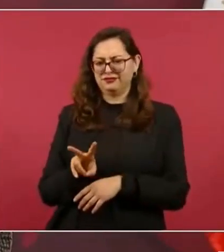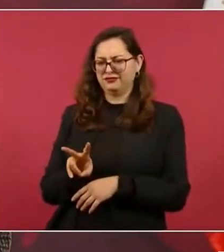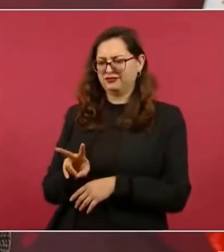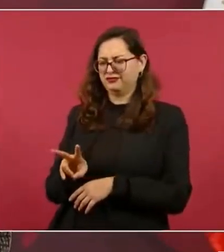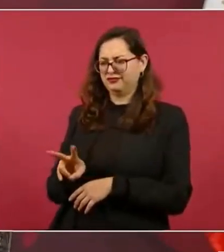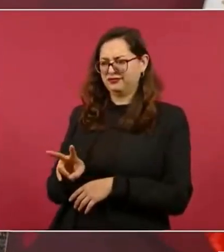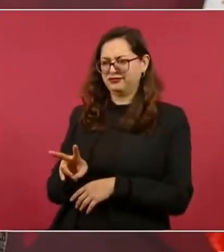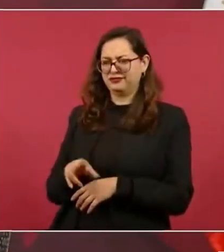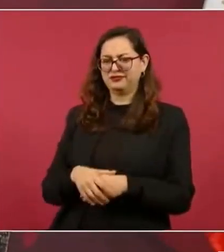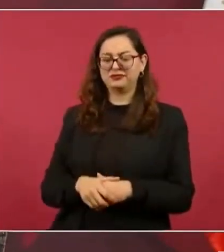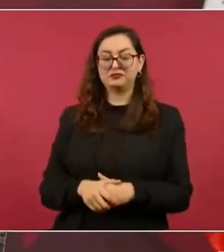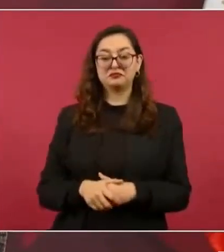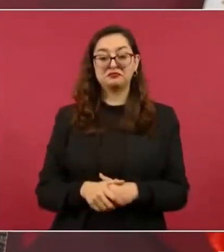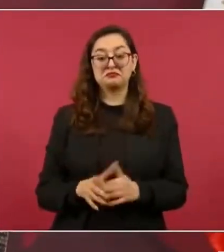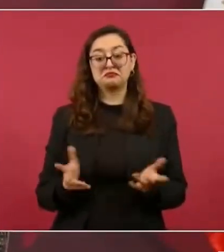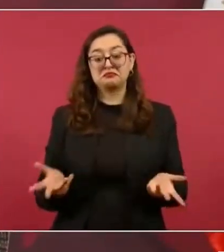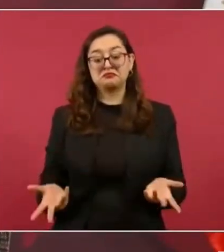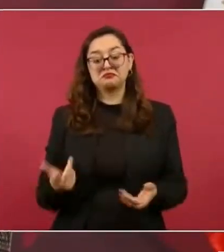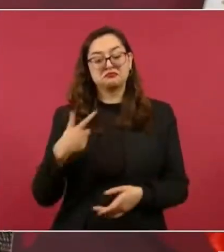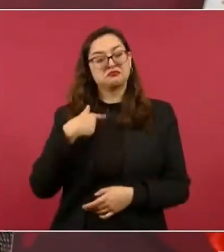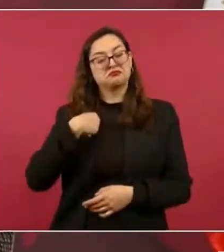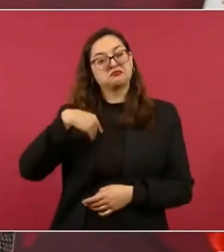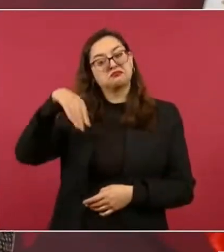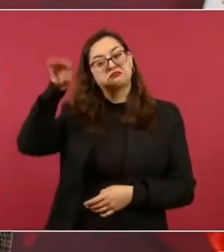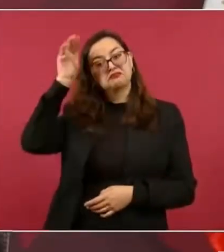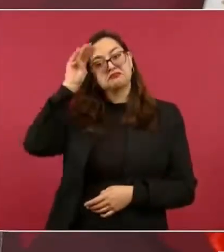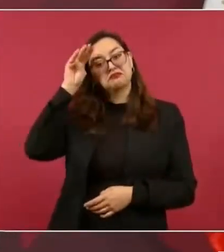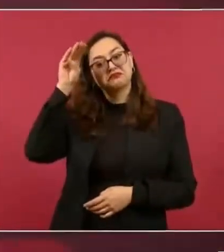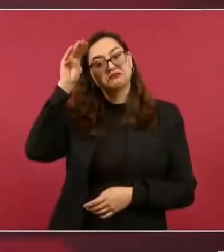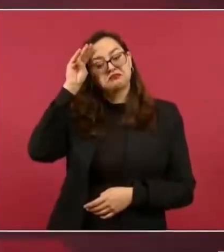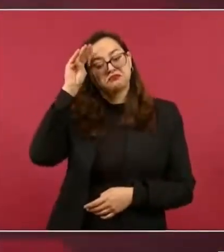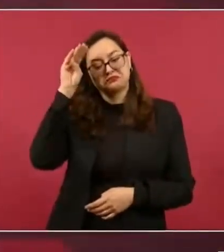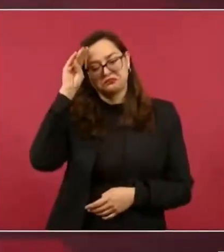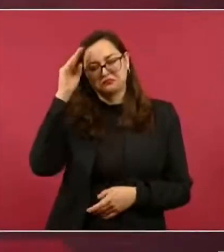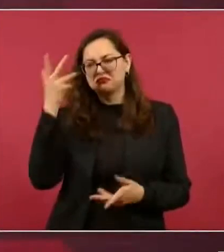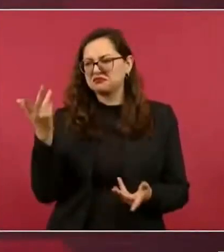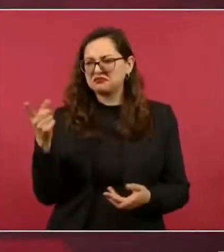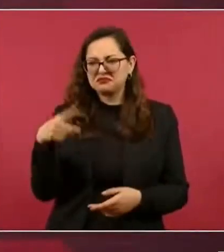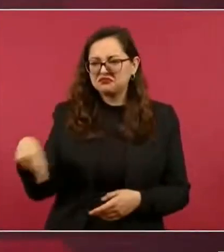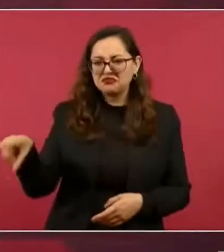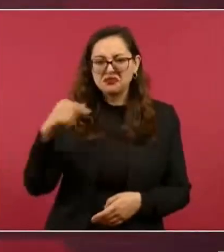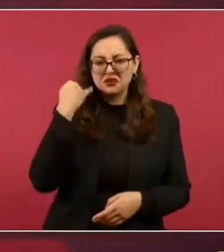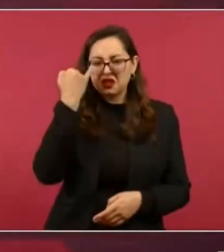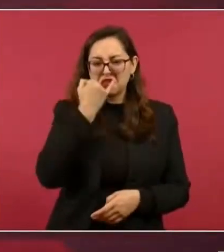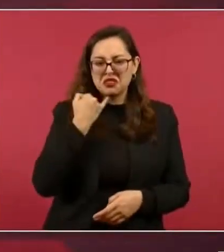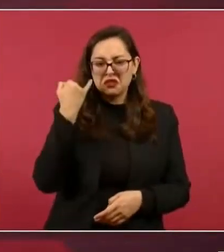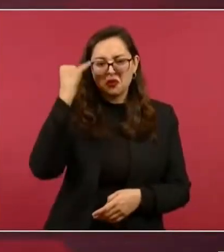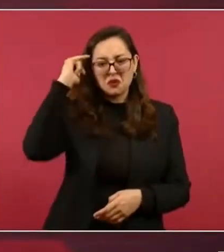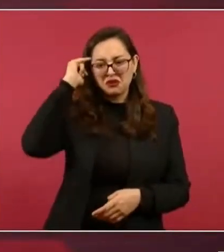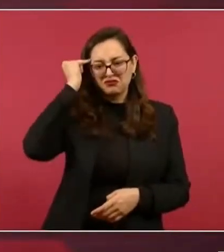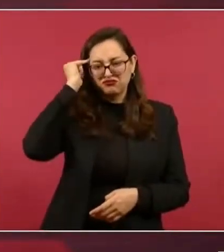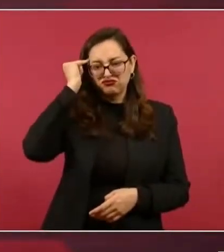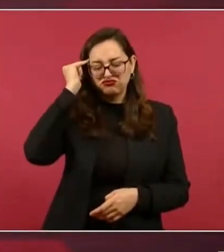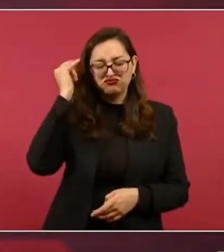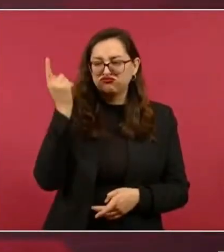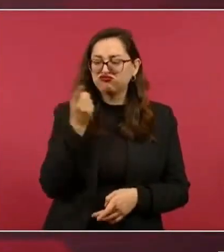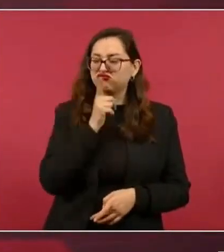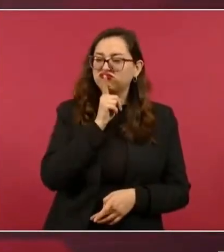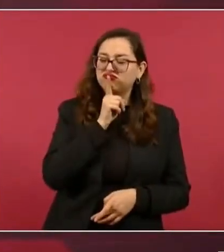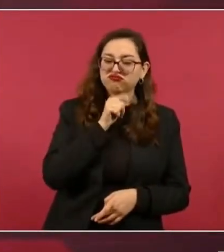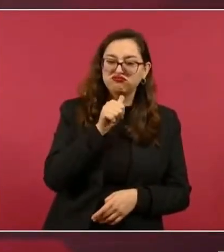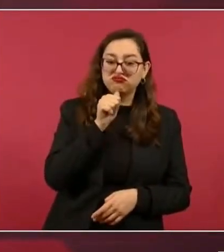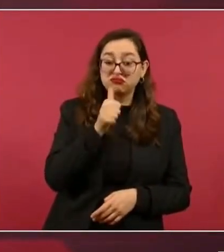Una hipótesis que tengo es que, y además es para un estudio